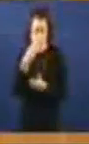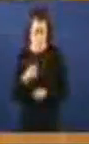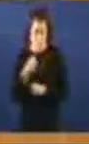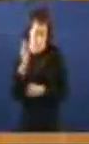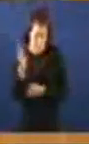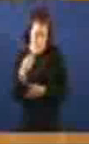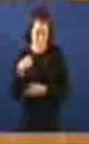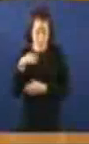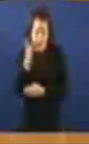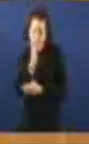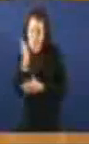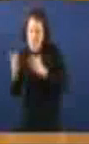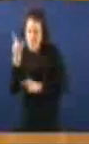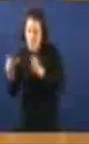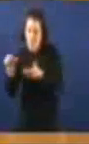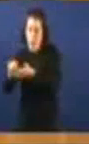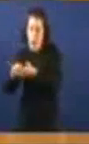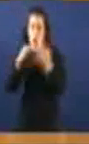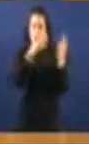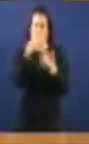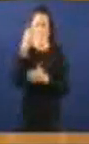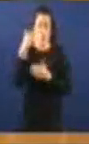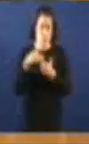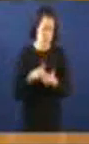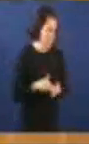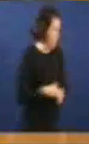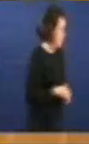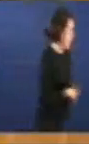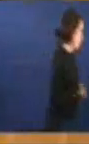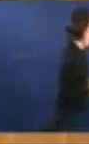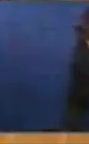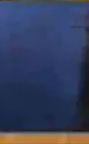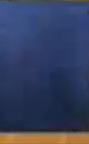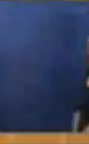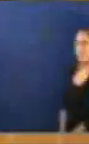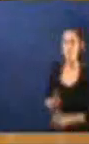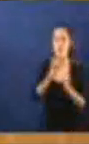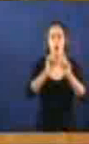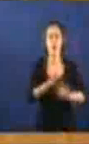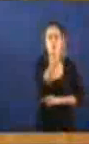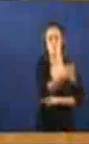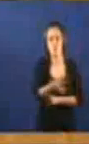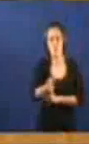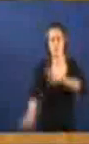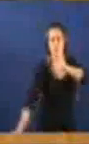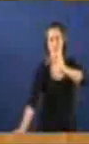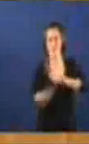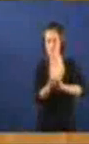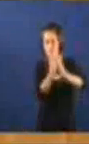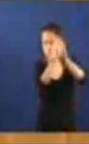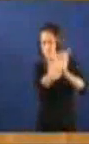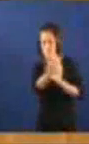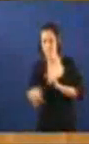Ascende A uns oitenta e cinco mil Se dividimos A cifra global Da estafa Por a cifra De